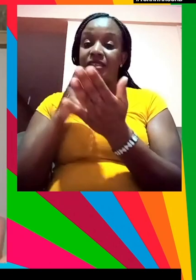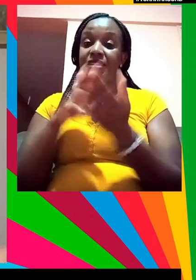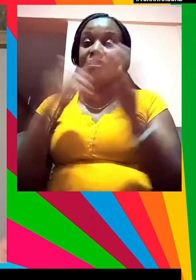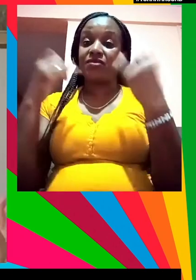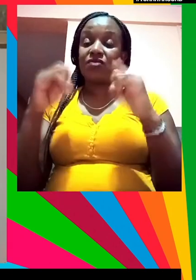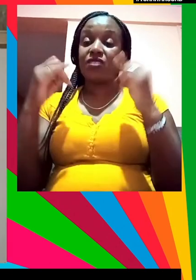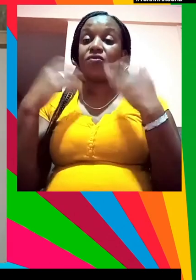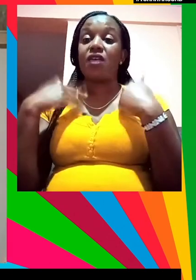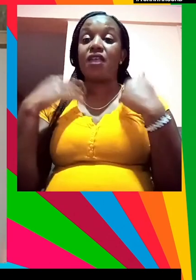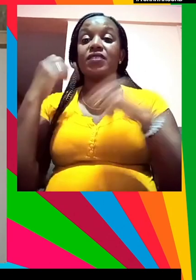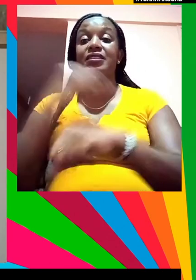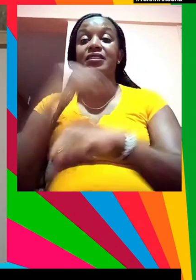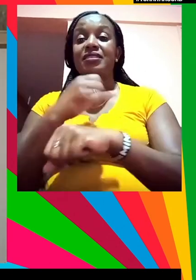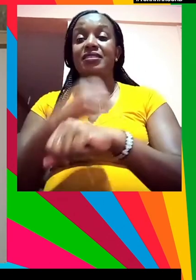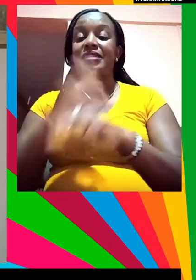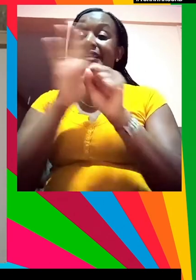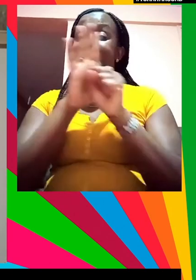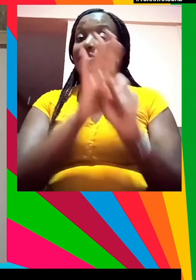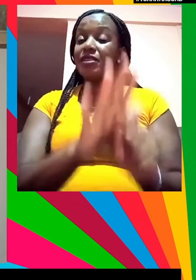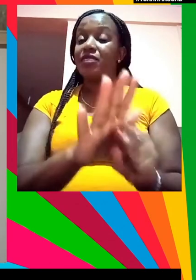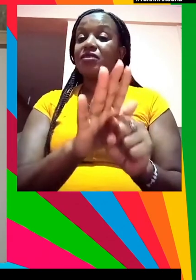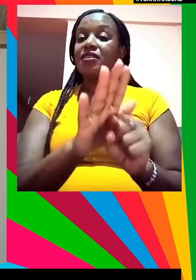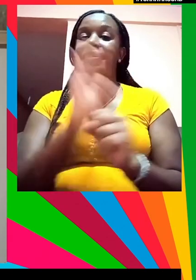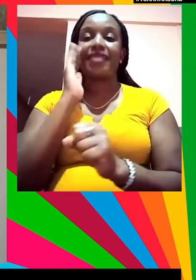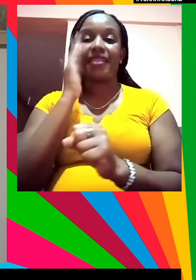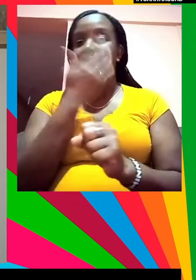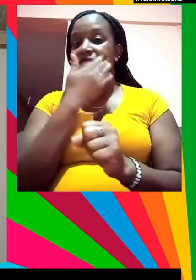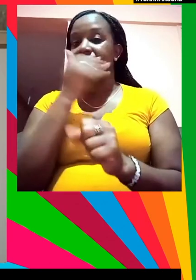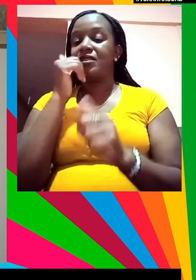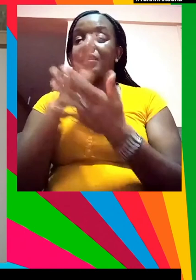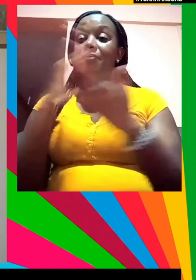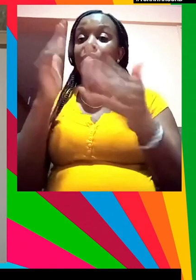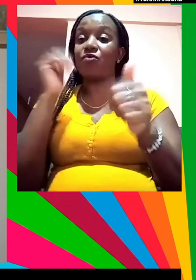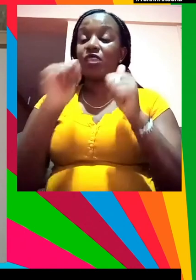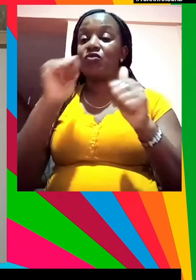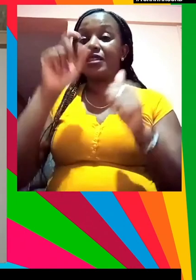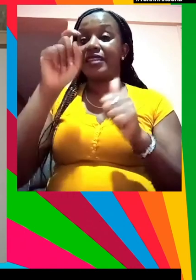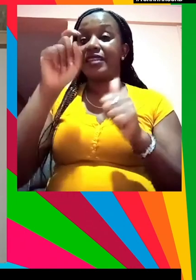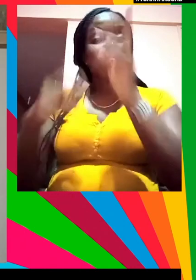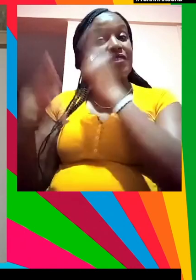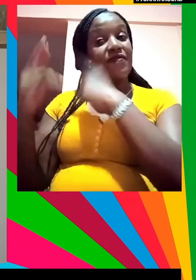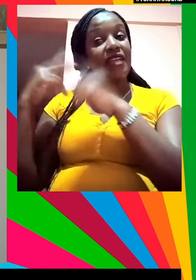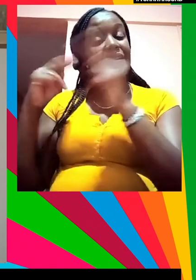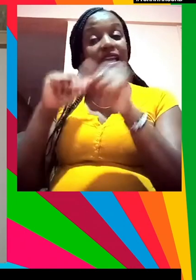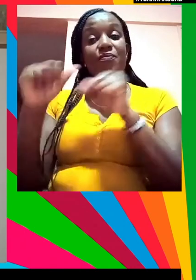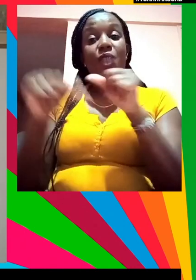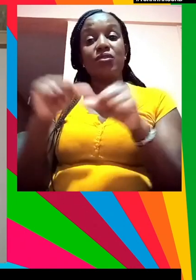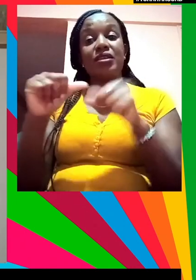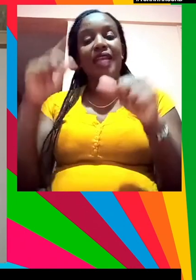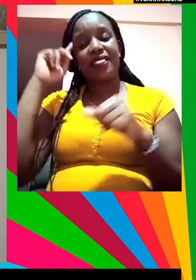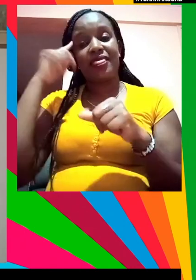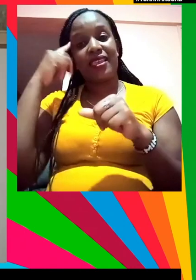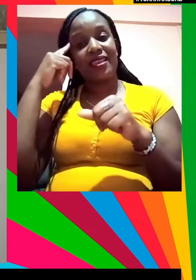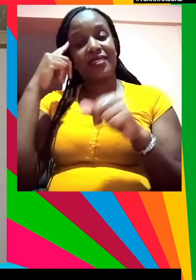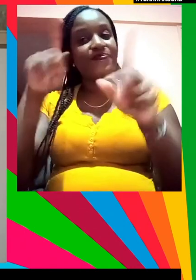hay una cierta discriminación y racismo institucional antagónico que es algo sobre lo que tenemos